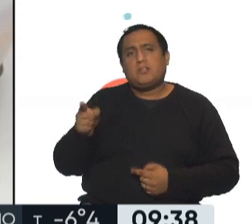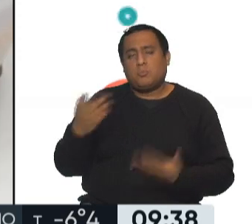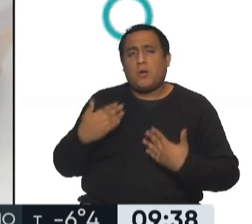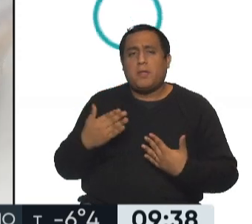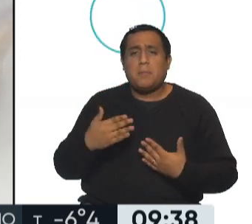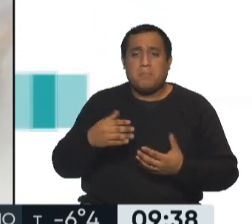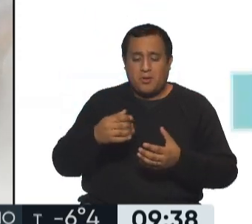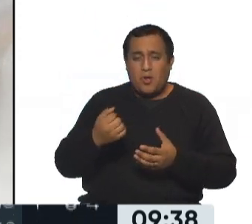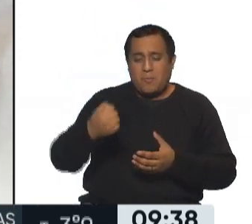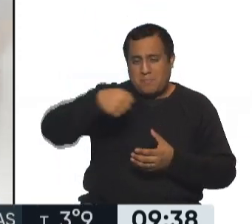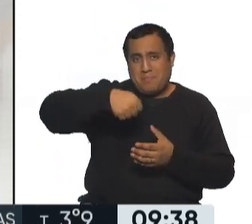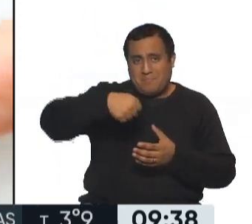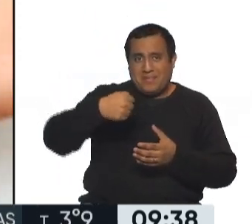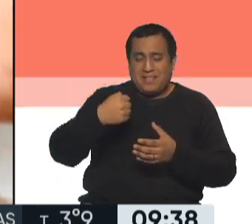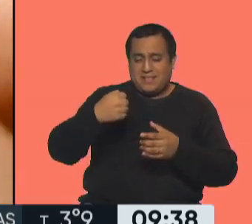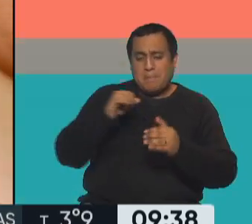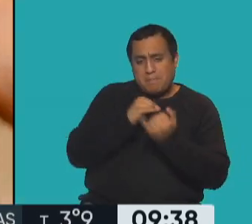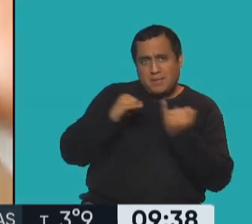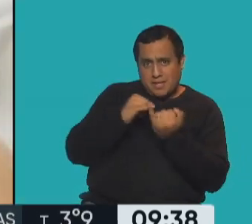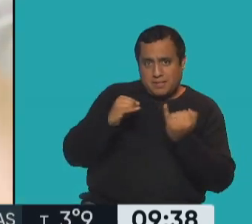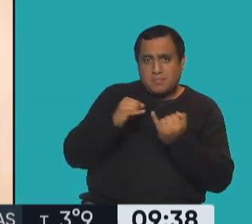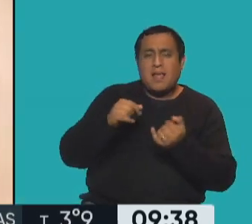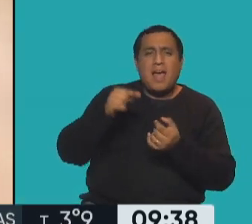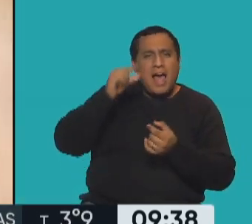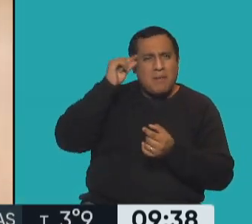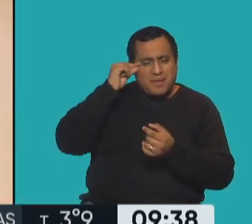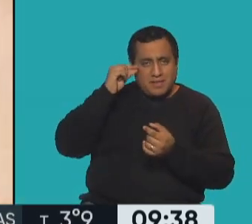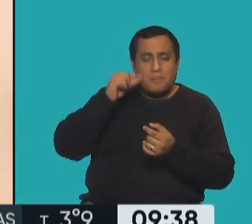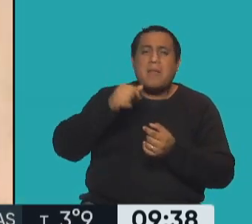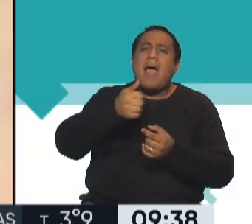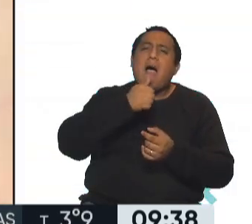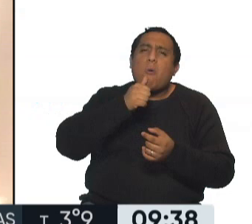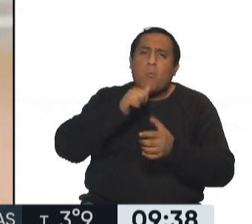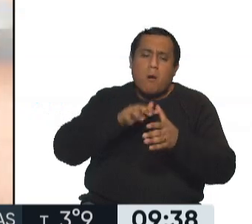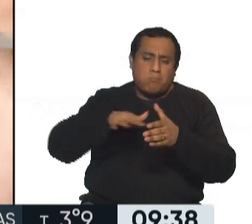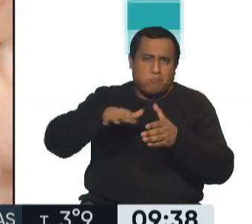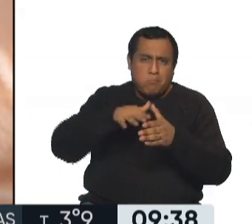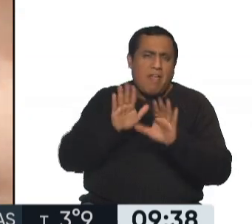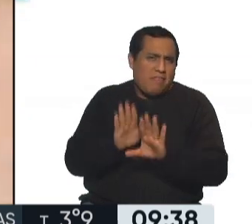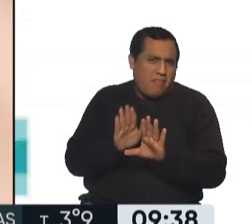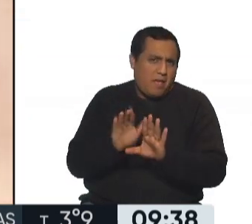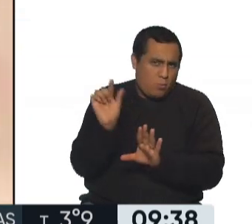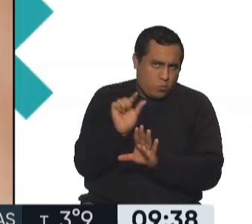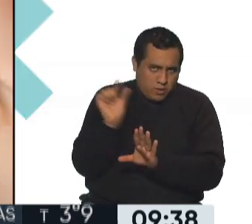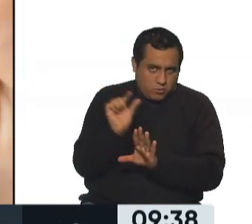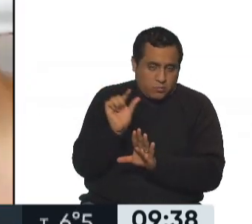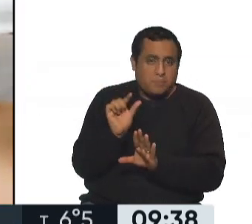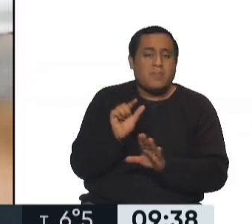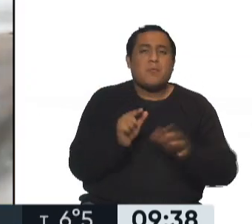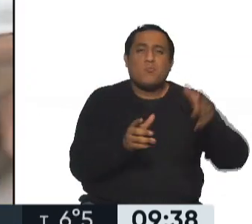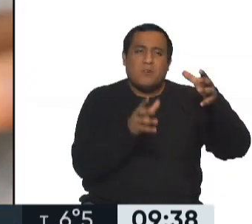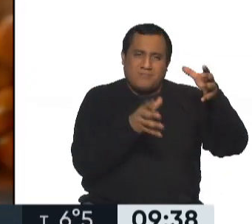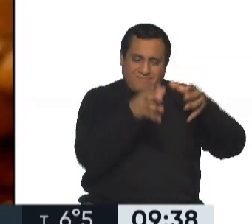y no vamos a tirar las almendras. Media taza, las vas a poner en remojo, como mostré antes, un ratito, y vas a poner en la